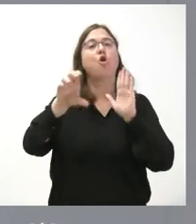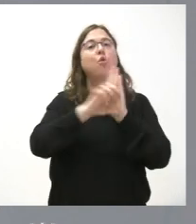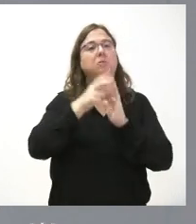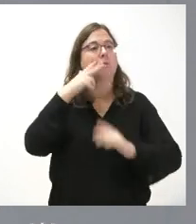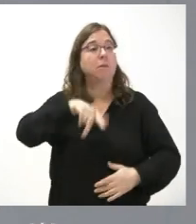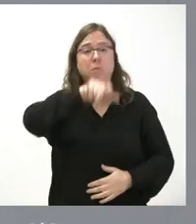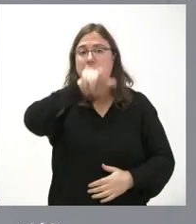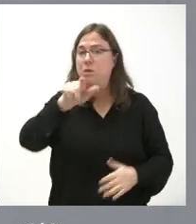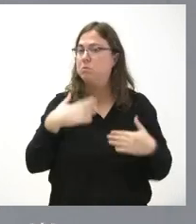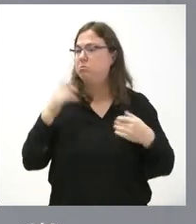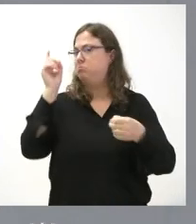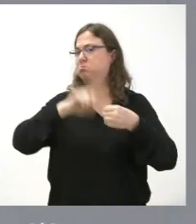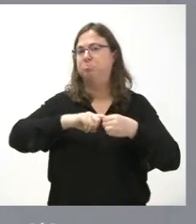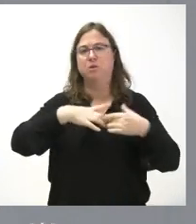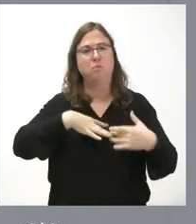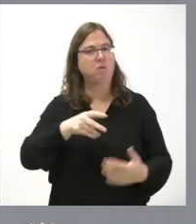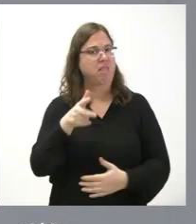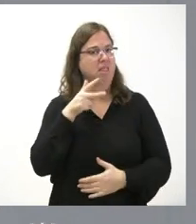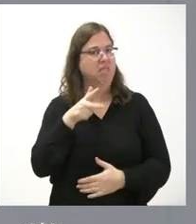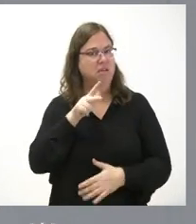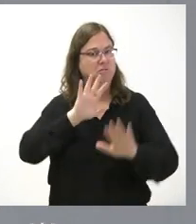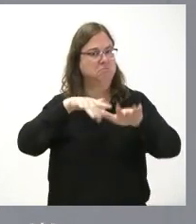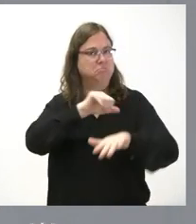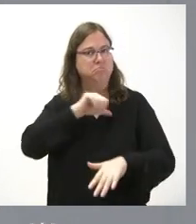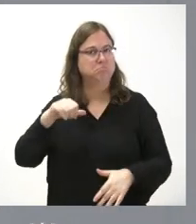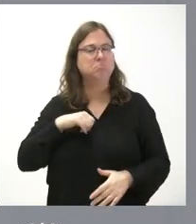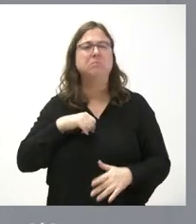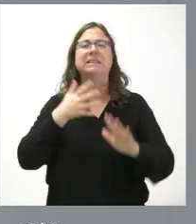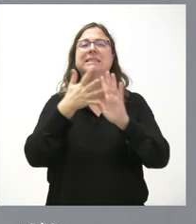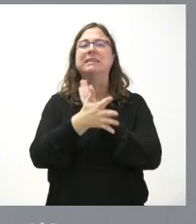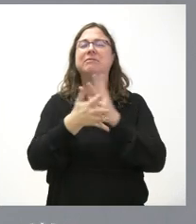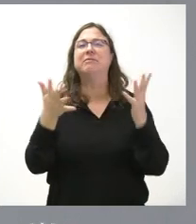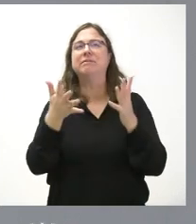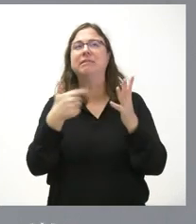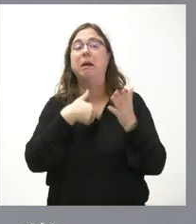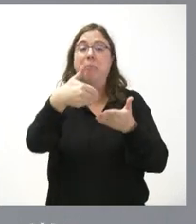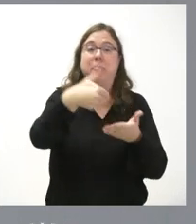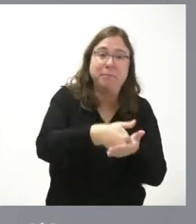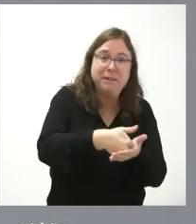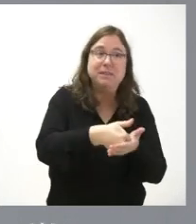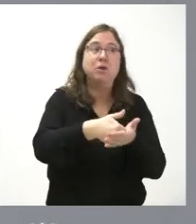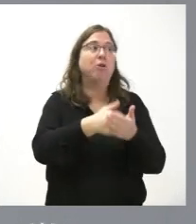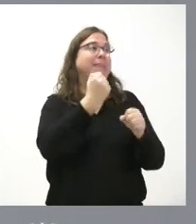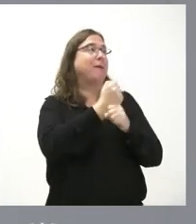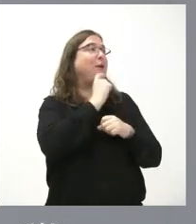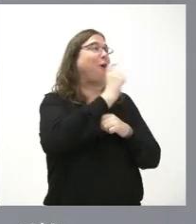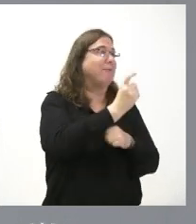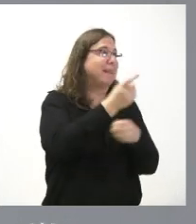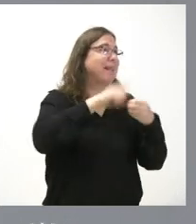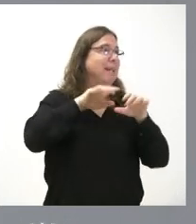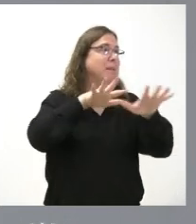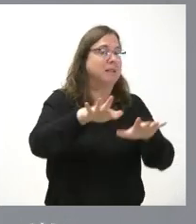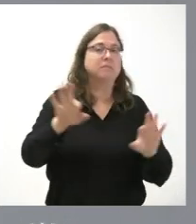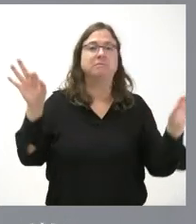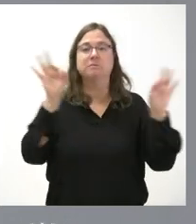y cualquier persona puede acogerse a ese derecho individual. no tiene por qué pedir permiso ni en su centro de trabajo ni